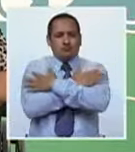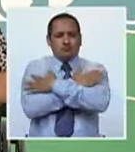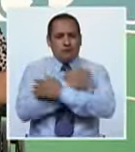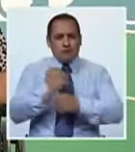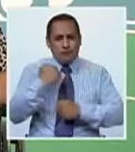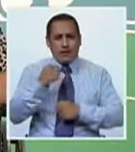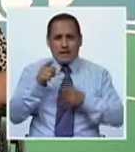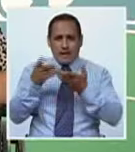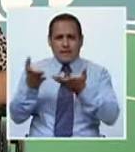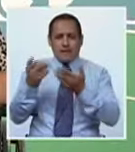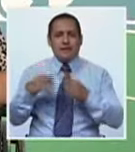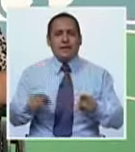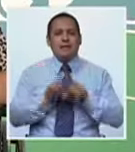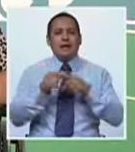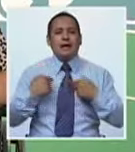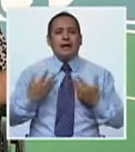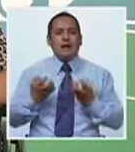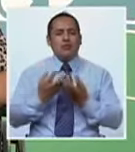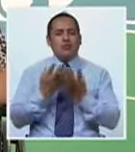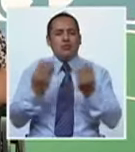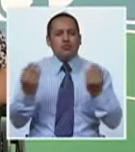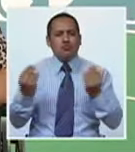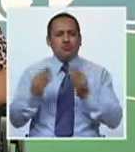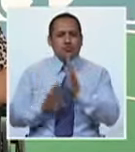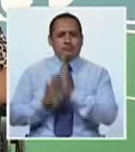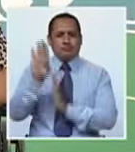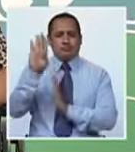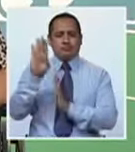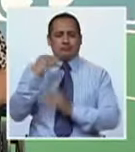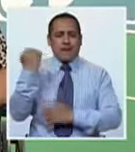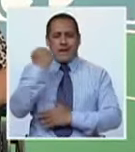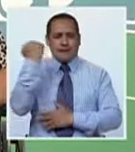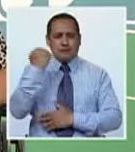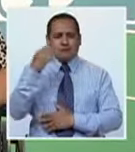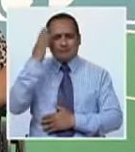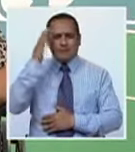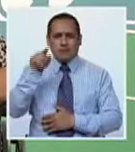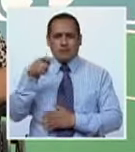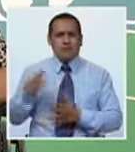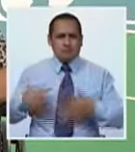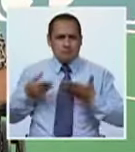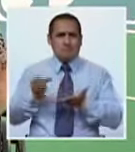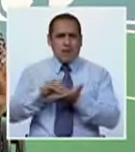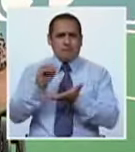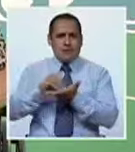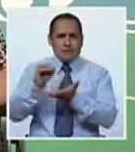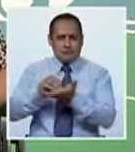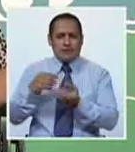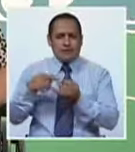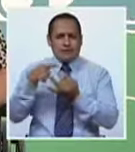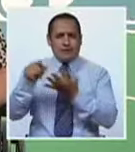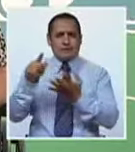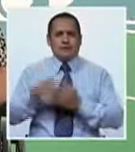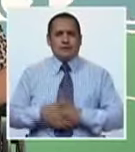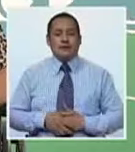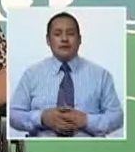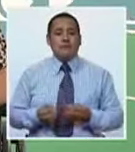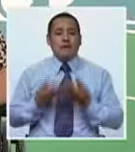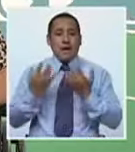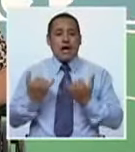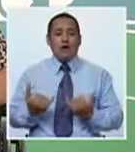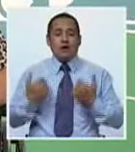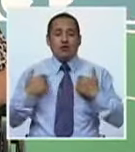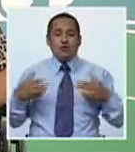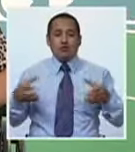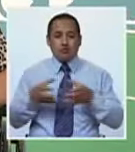abrazo muy grande para ti Jaimito. Te deseamos muchos, muchos éxitos. Sabemos que eres capaz de hacer más cosas todavía. Bueno